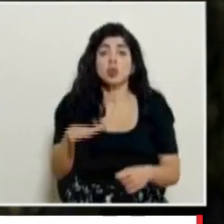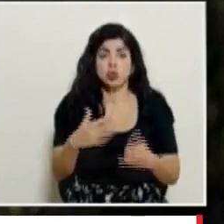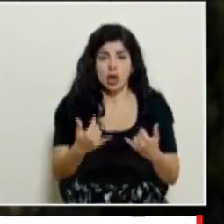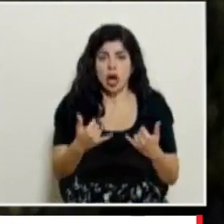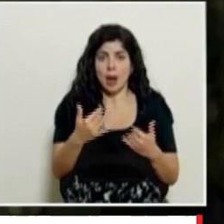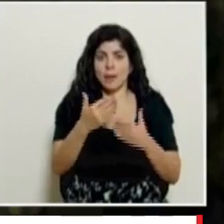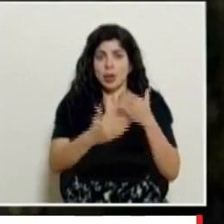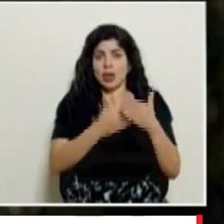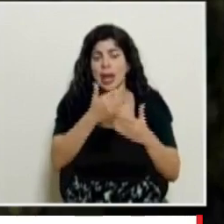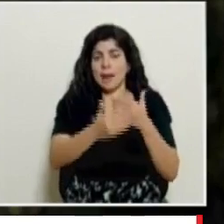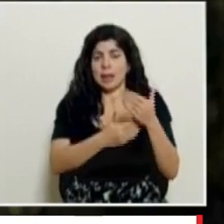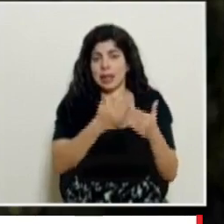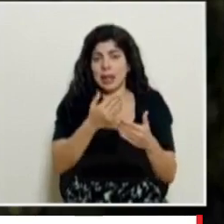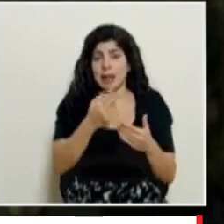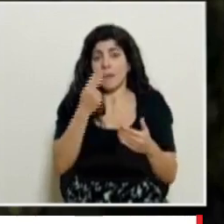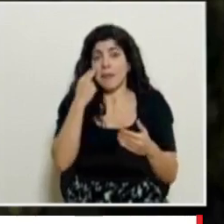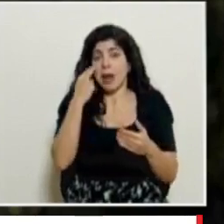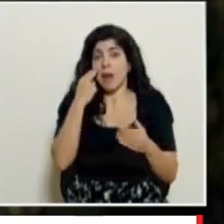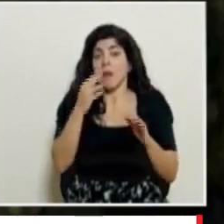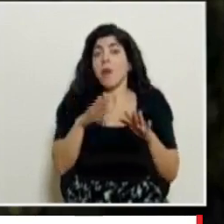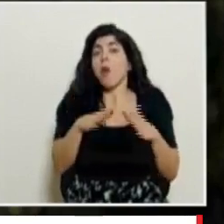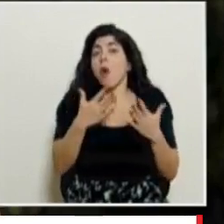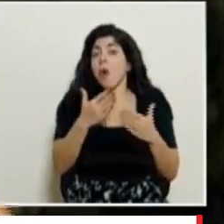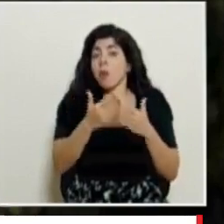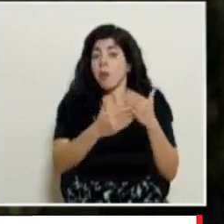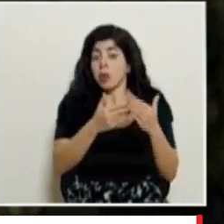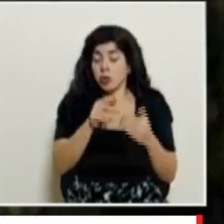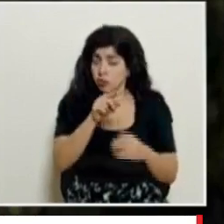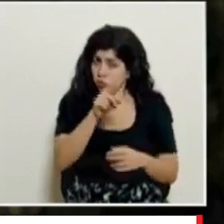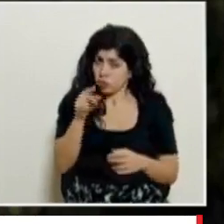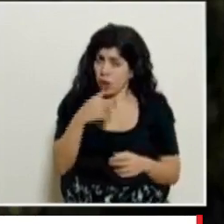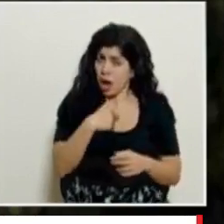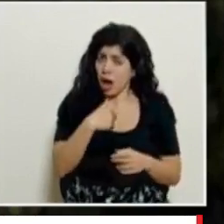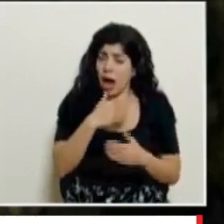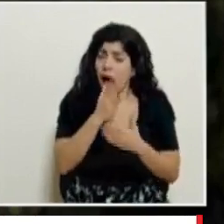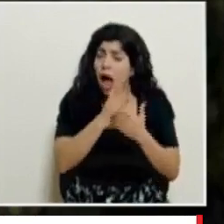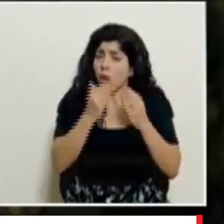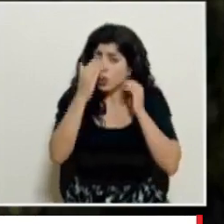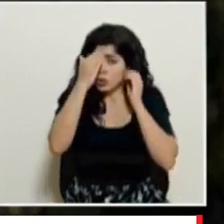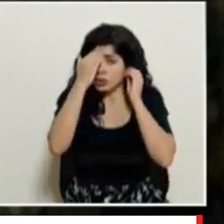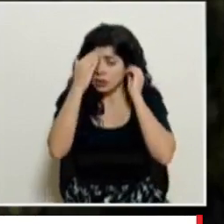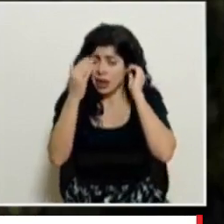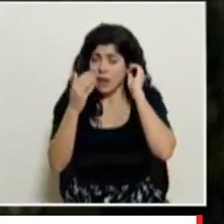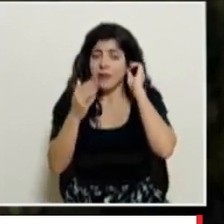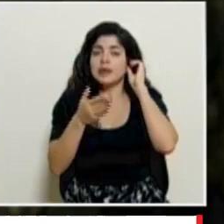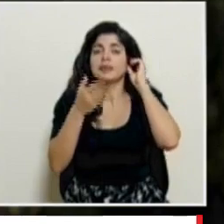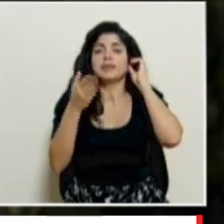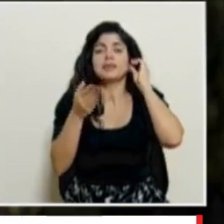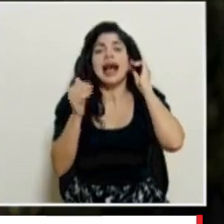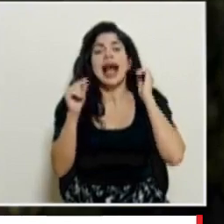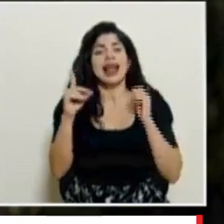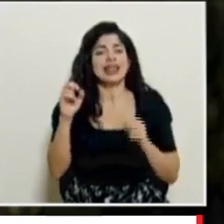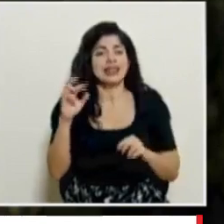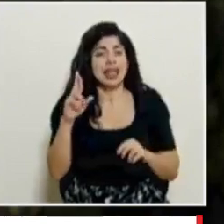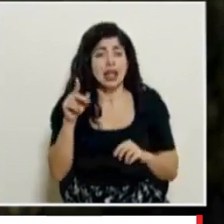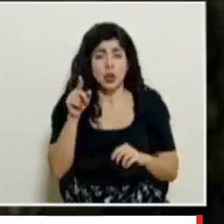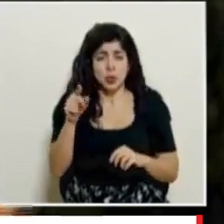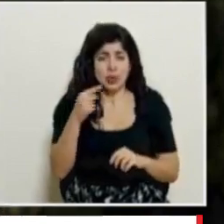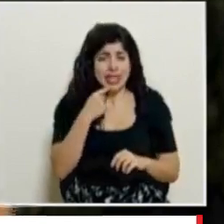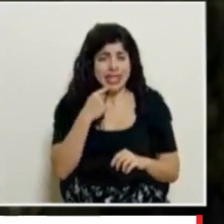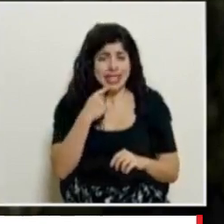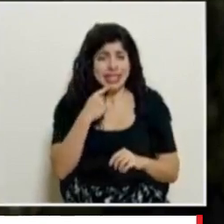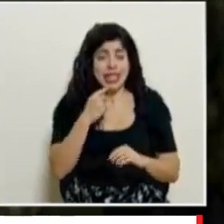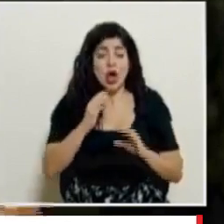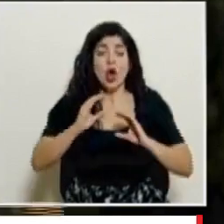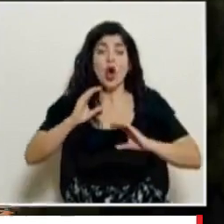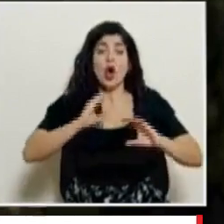en proceso de trámite saber cómo va ese proceso si usted tiene algún conocimiento a don Alexander usted menciona que